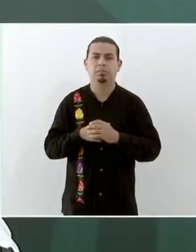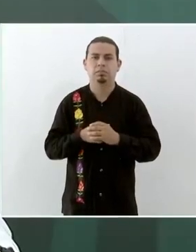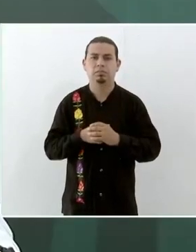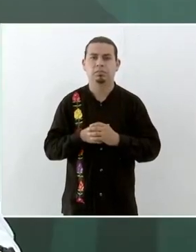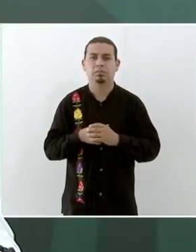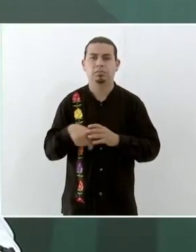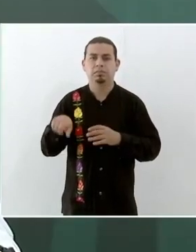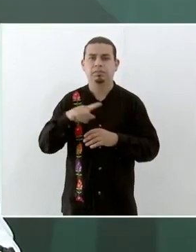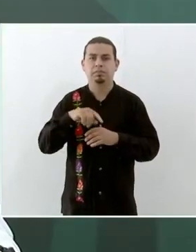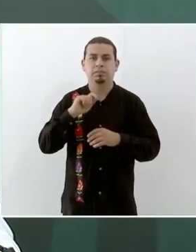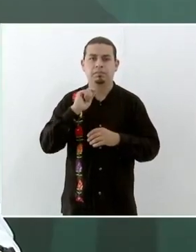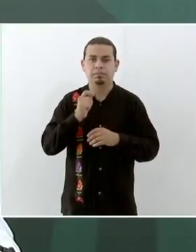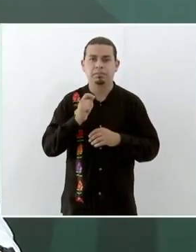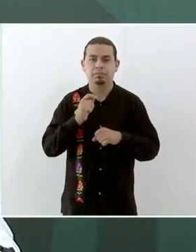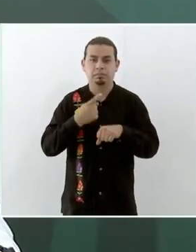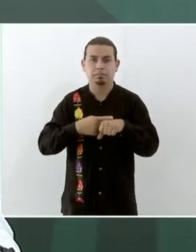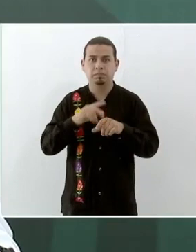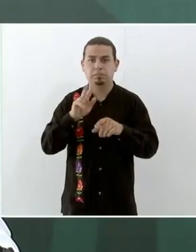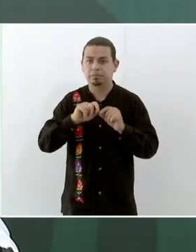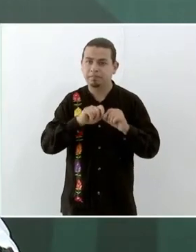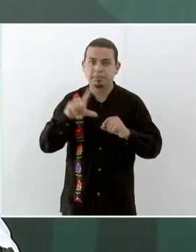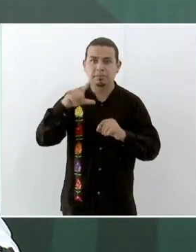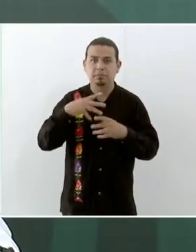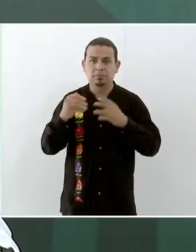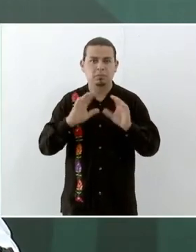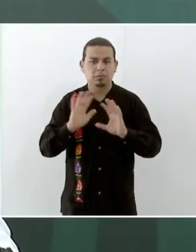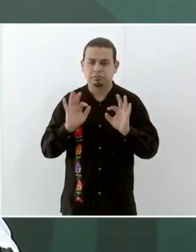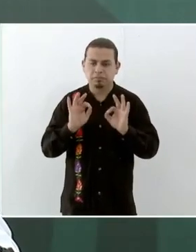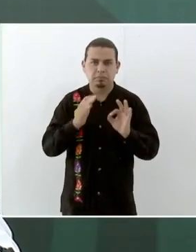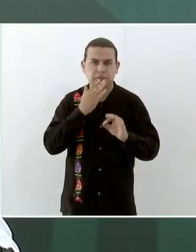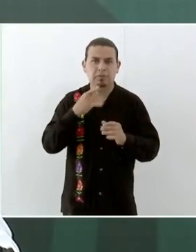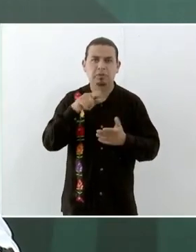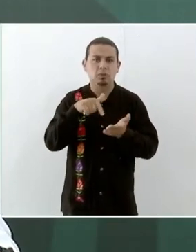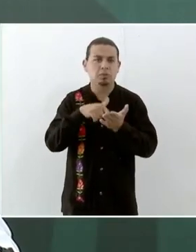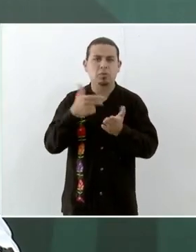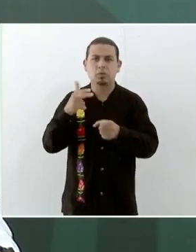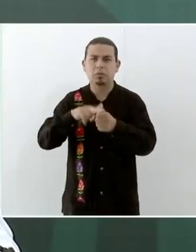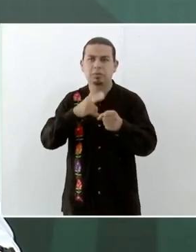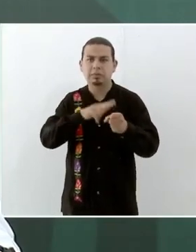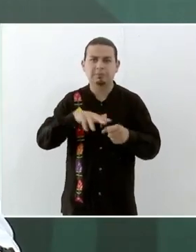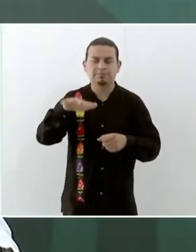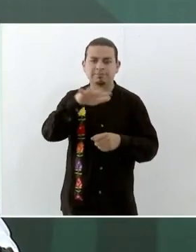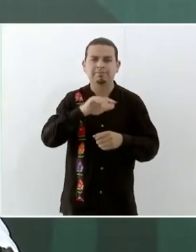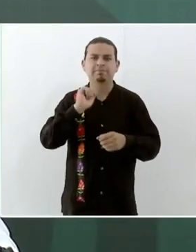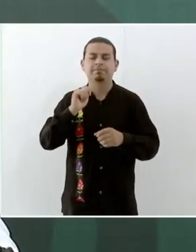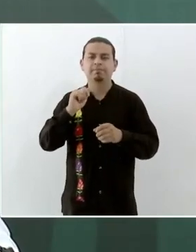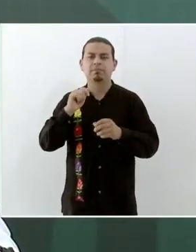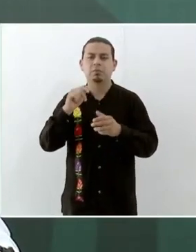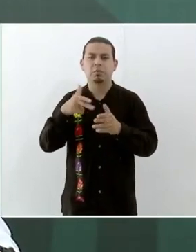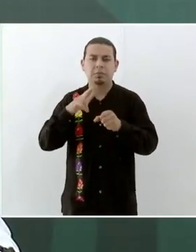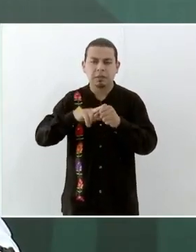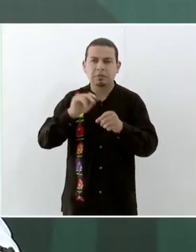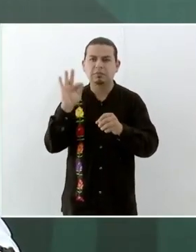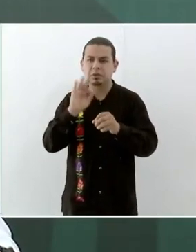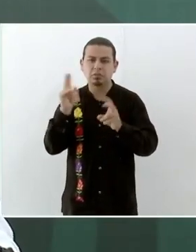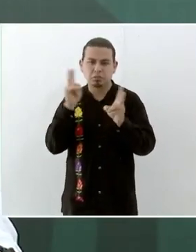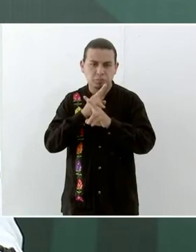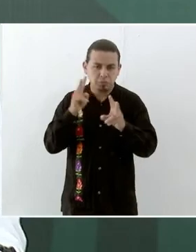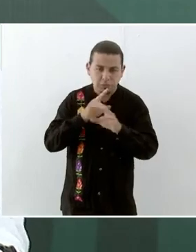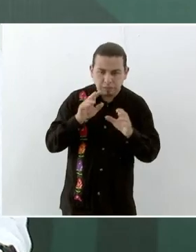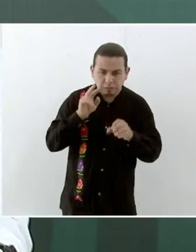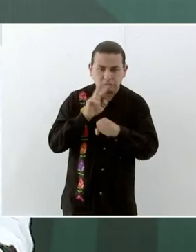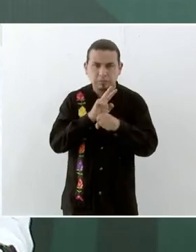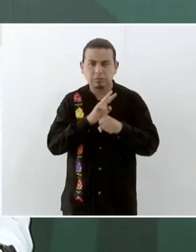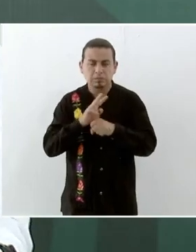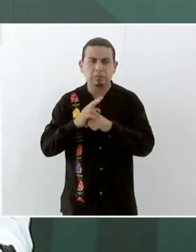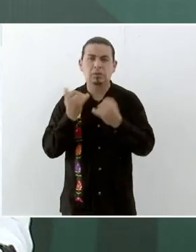epidemia. Hay 16 centros médicos que han sido afectados. Hicimos un recorrido muy importante esta semana con